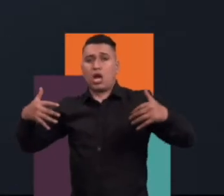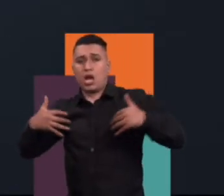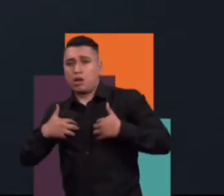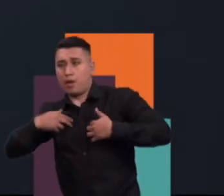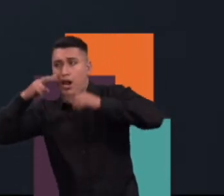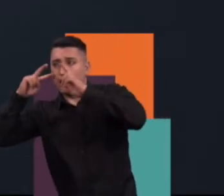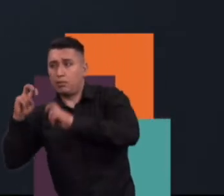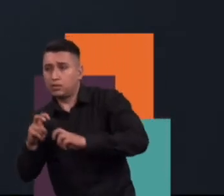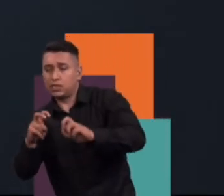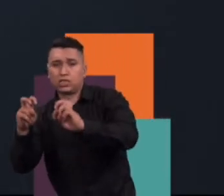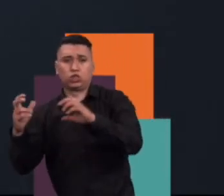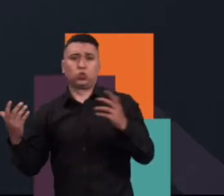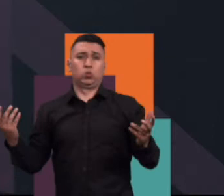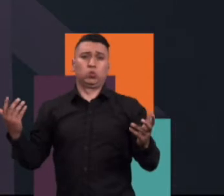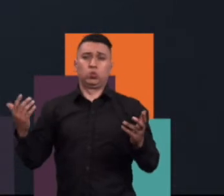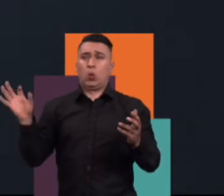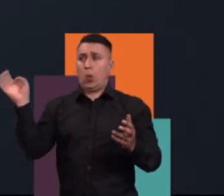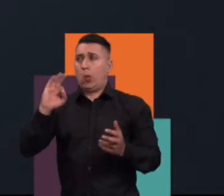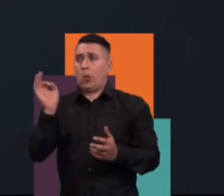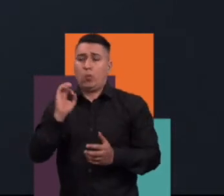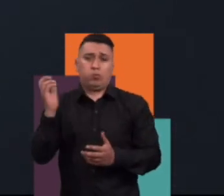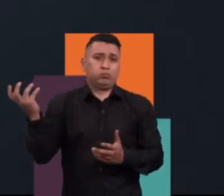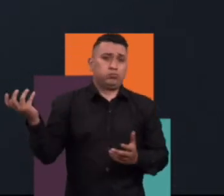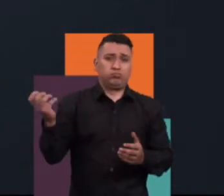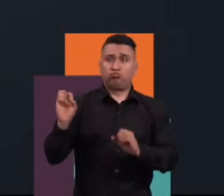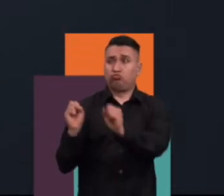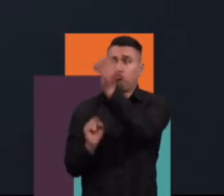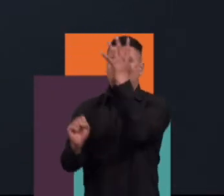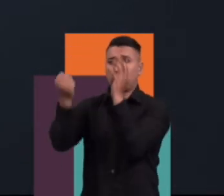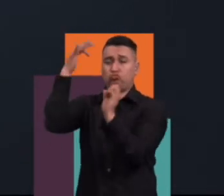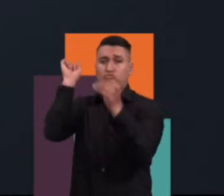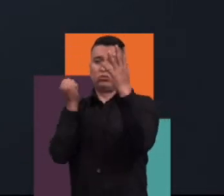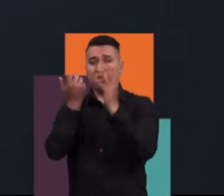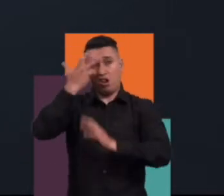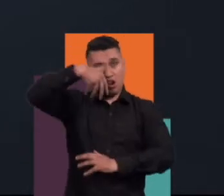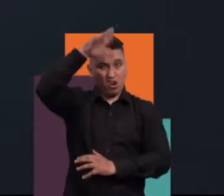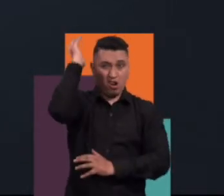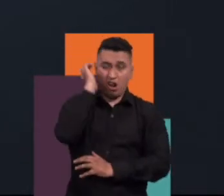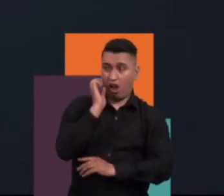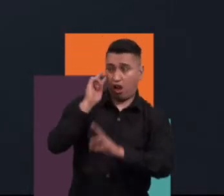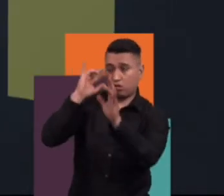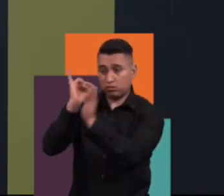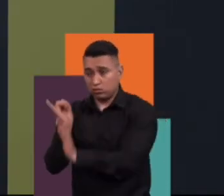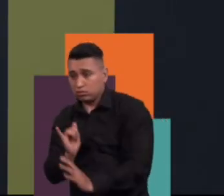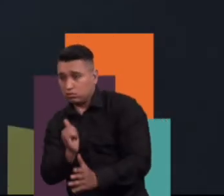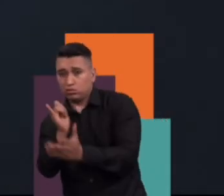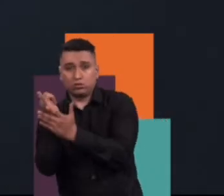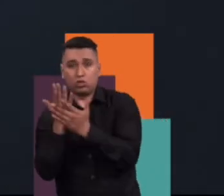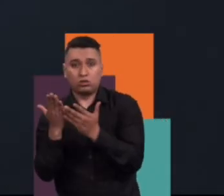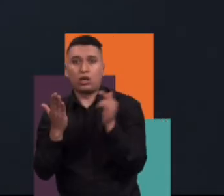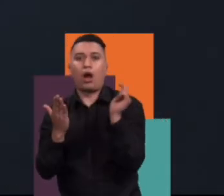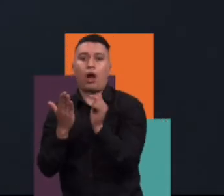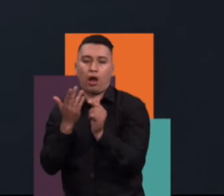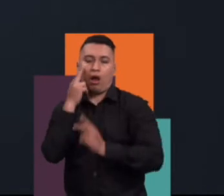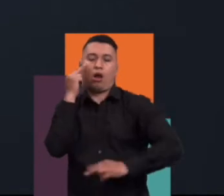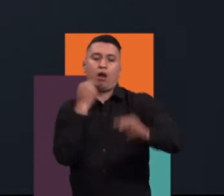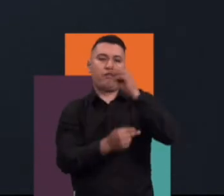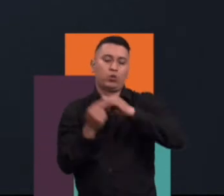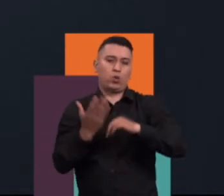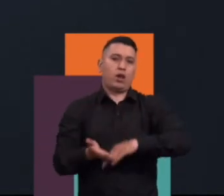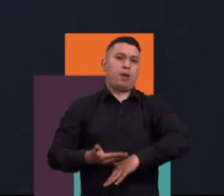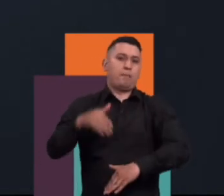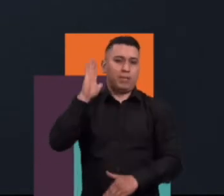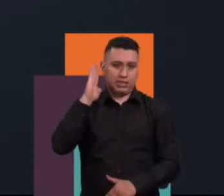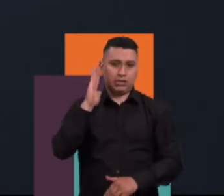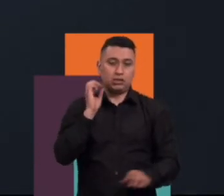de pronto inclusive con procesos de investigación en medios naturales y con encuentros, digamos así con hazañas contemporáneas en